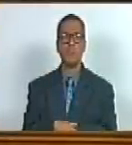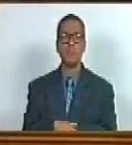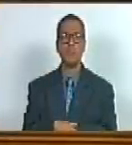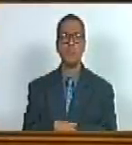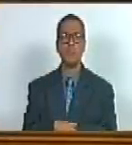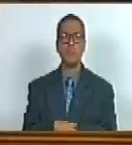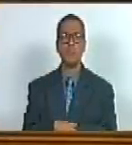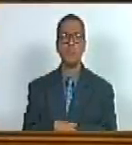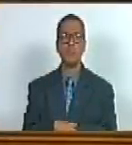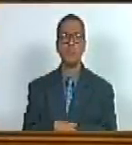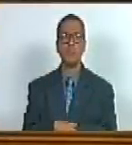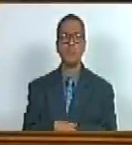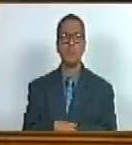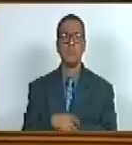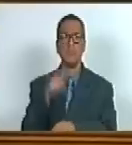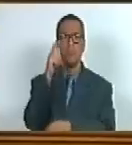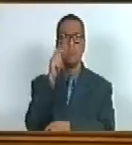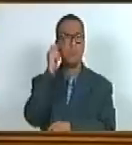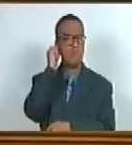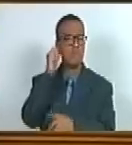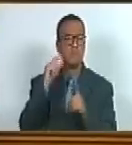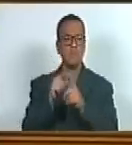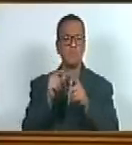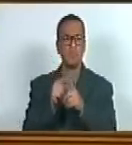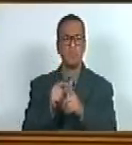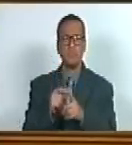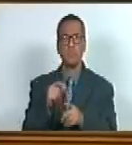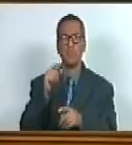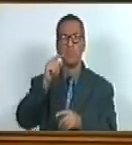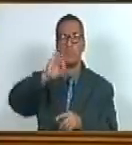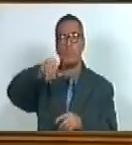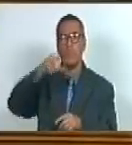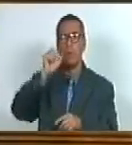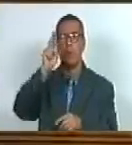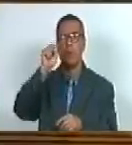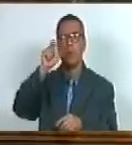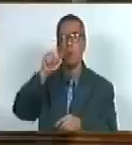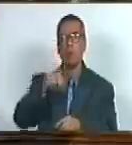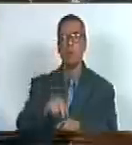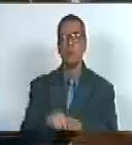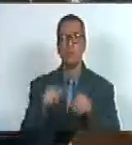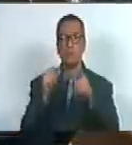diputada perdón dejemos de derecha la palabra el diputado Juan Romero